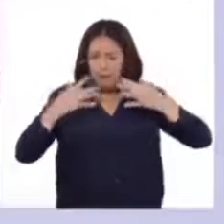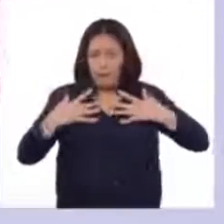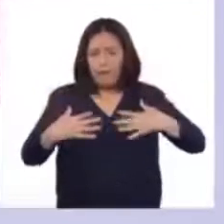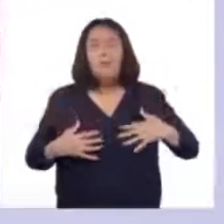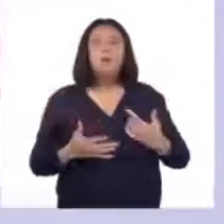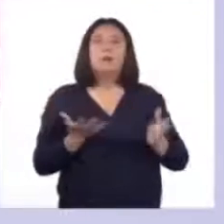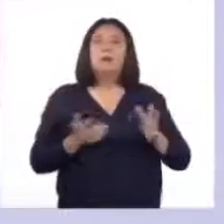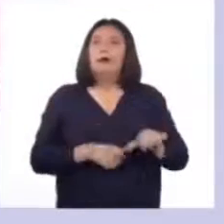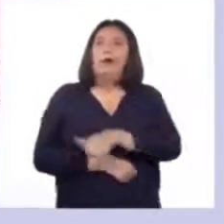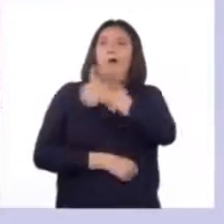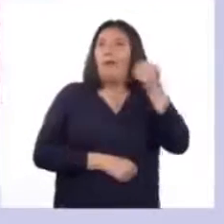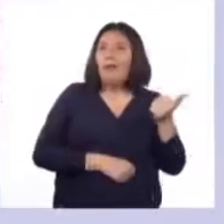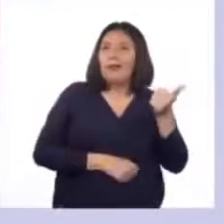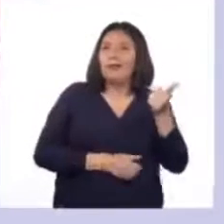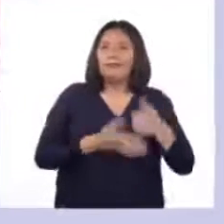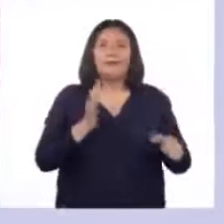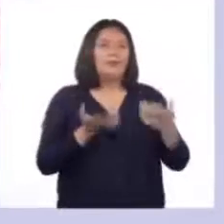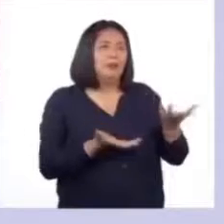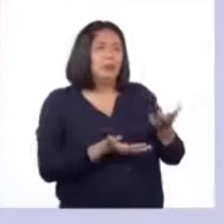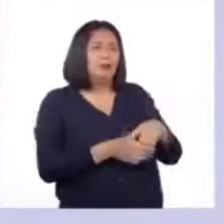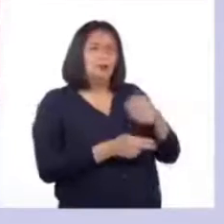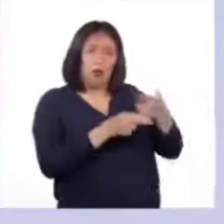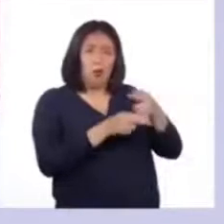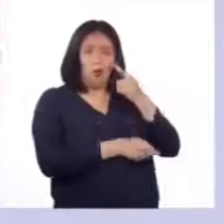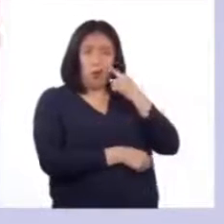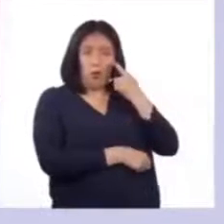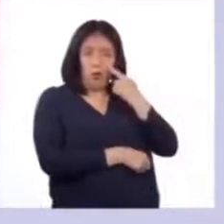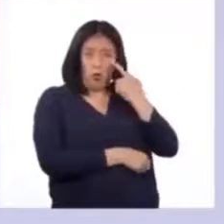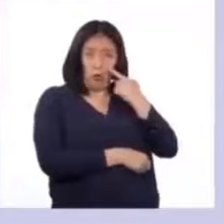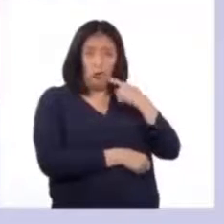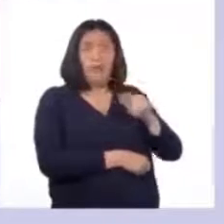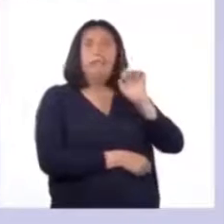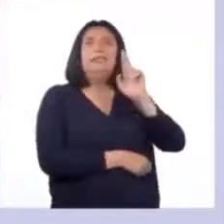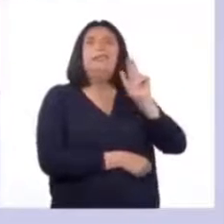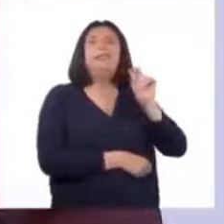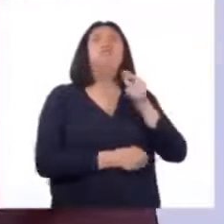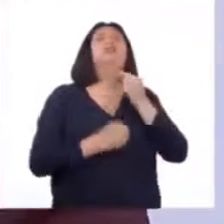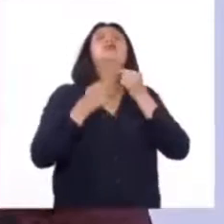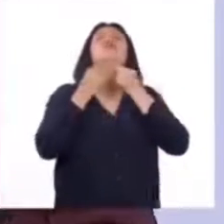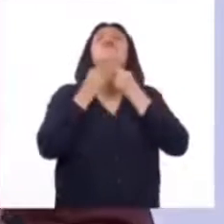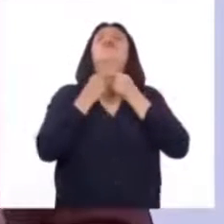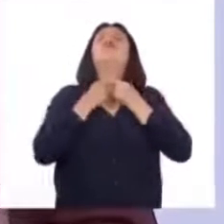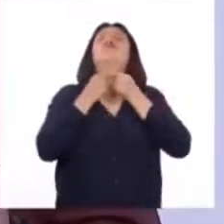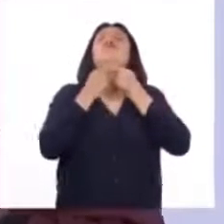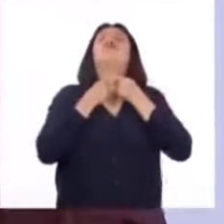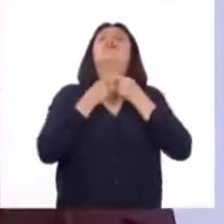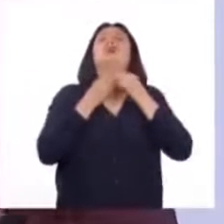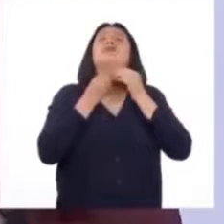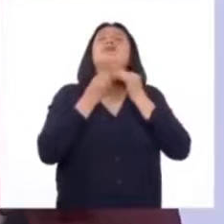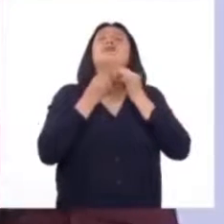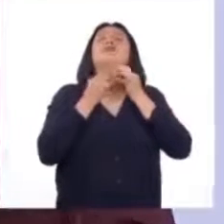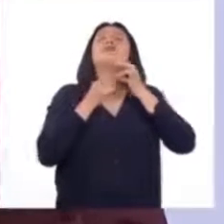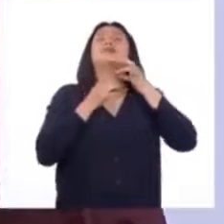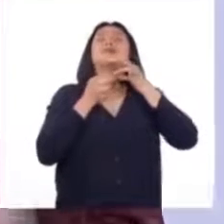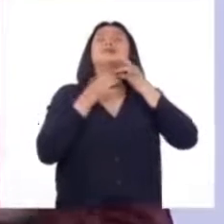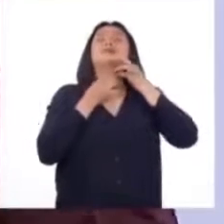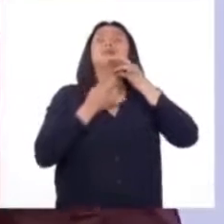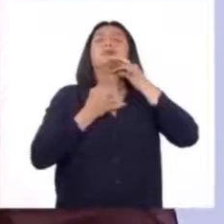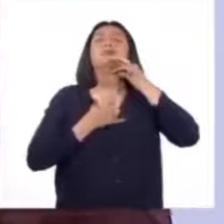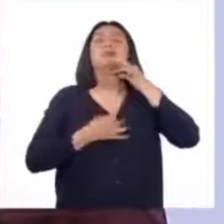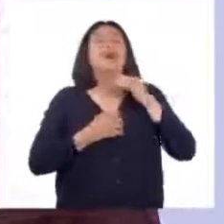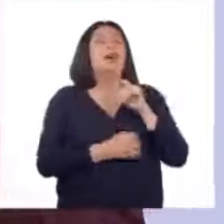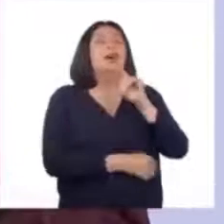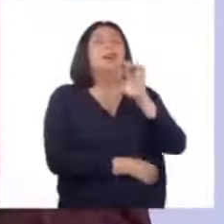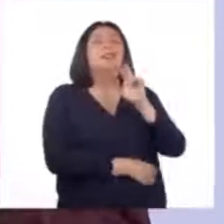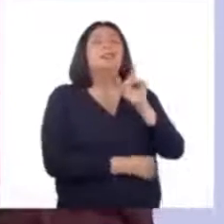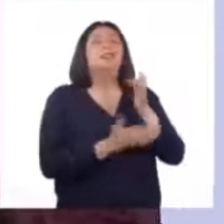Mientras que otras glándulas, como la muy conocida glándula tiroides, liberan una hormona llamada tiroxina